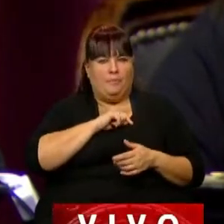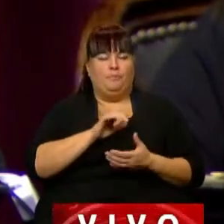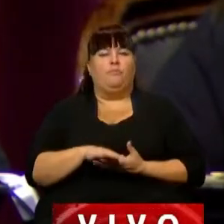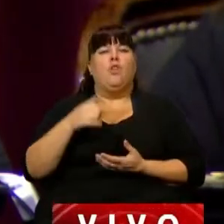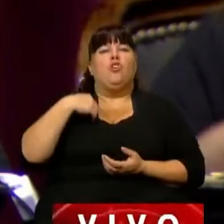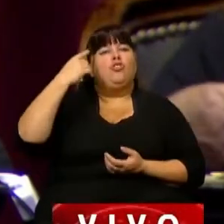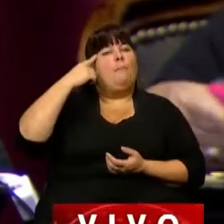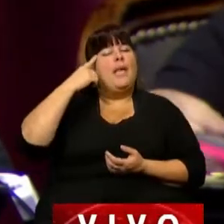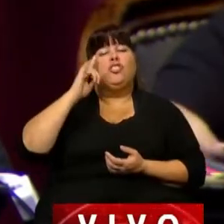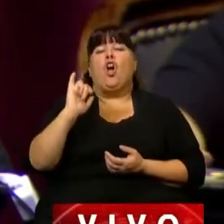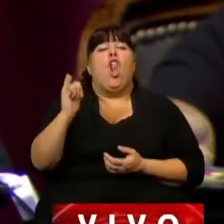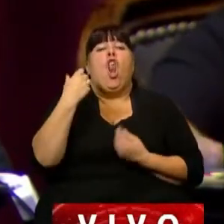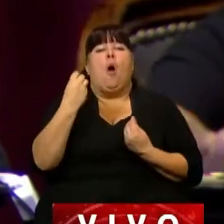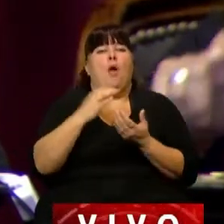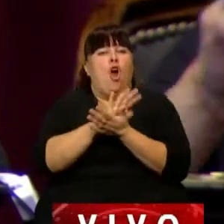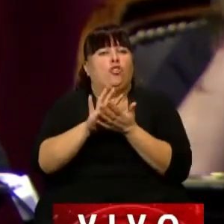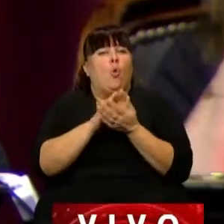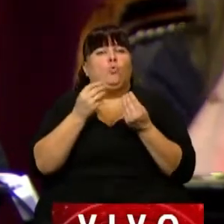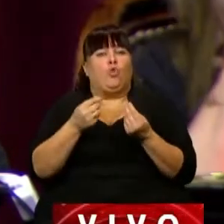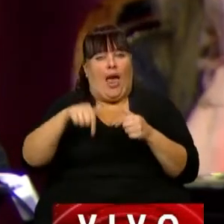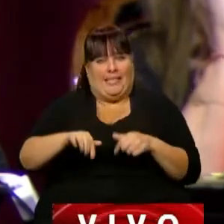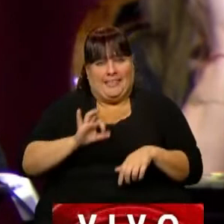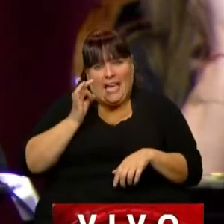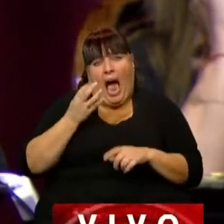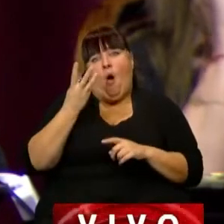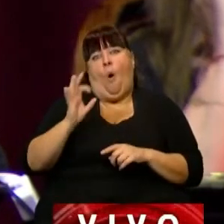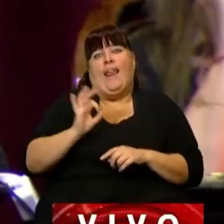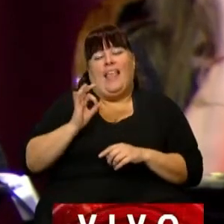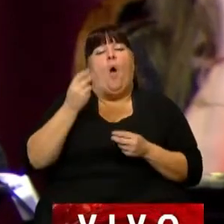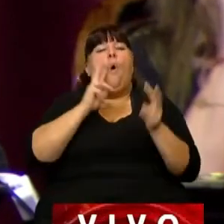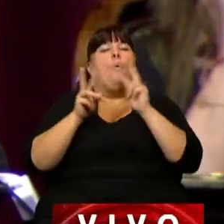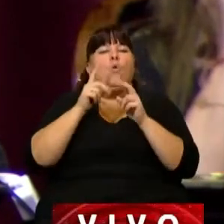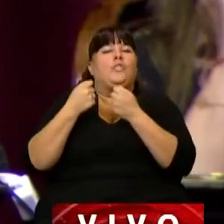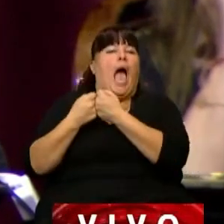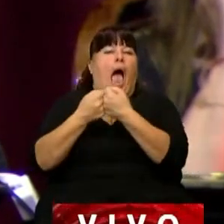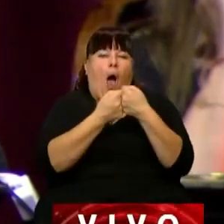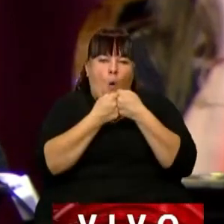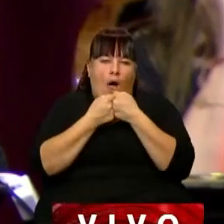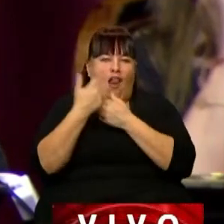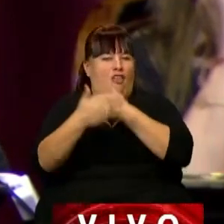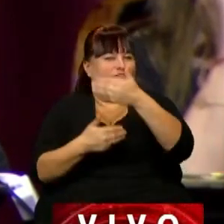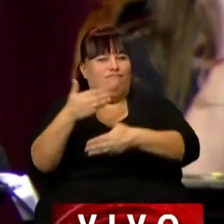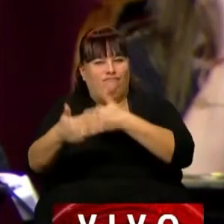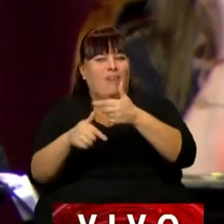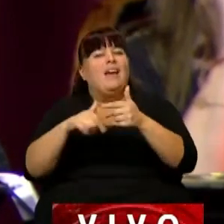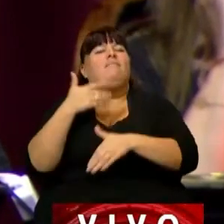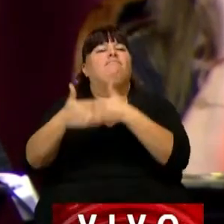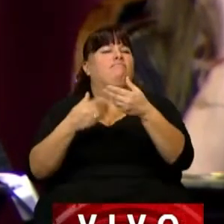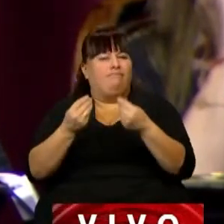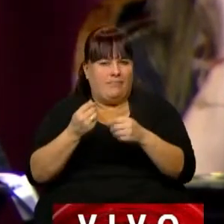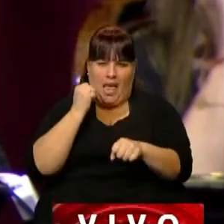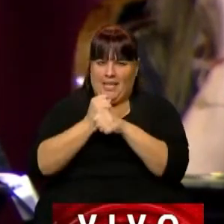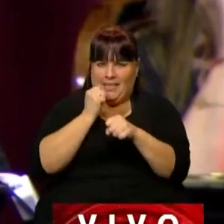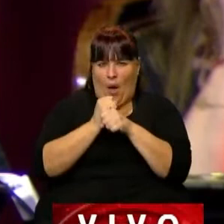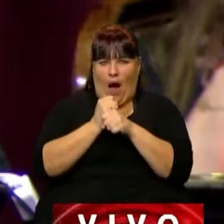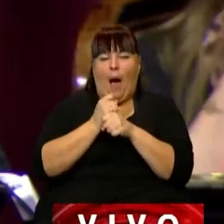Yo creo que lo mejor que podríamos hacer este año, a los 40 años, es encontrar acuerdos en este camino, en este camino de